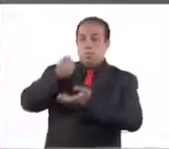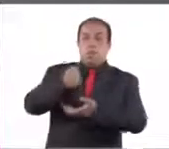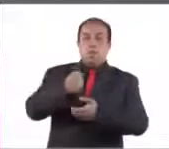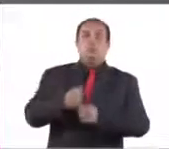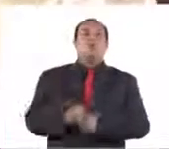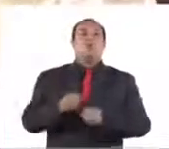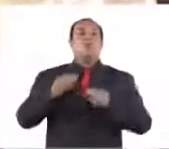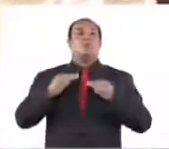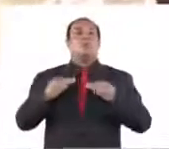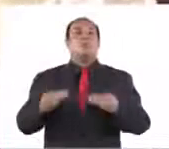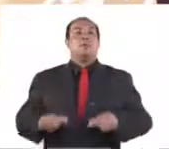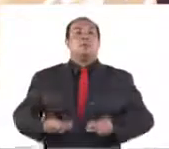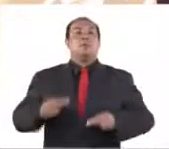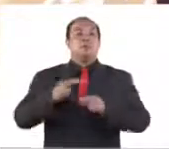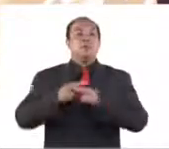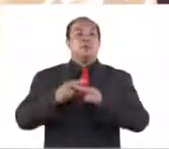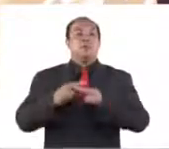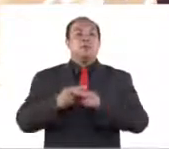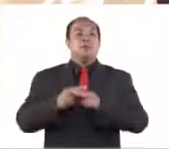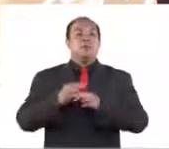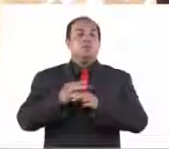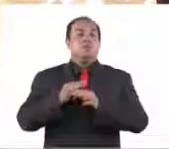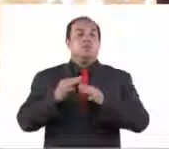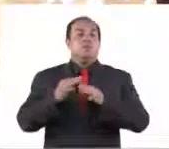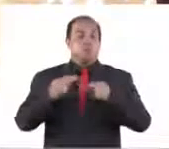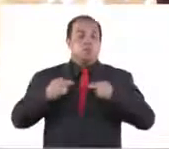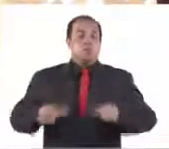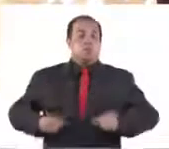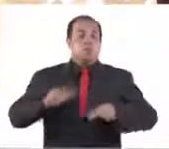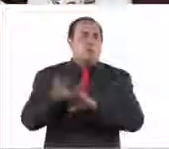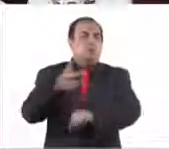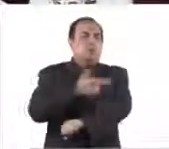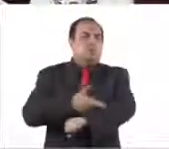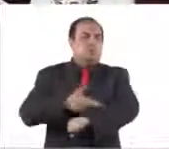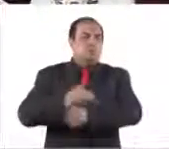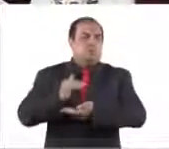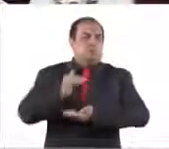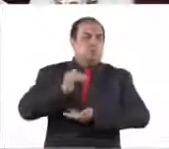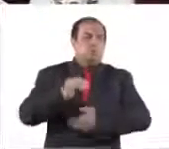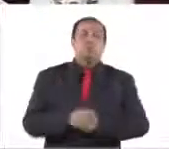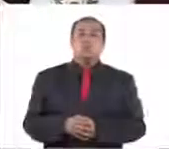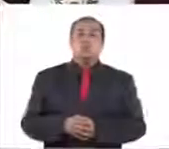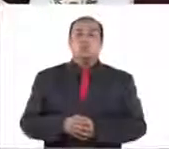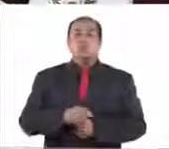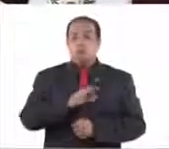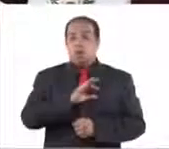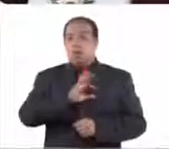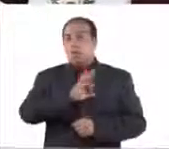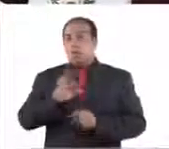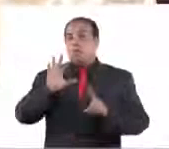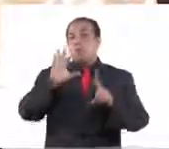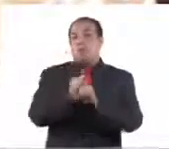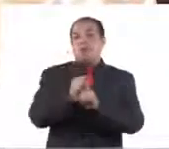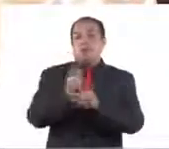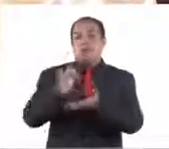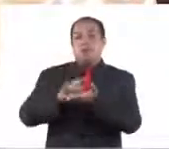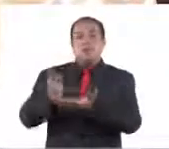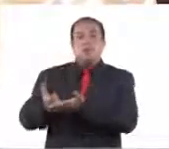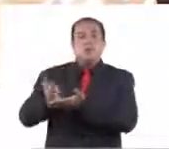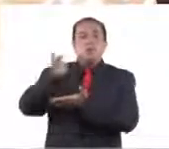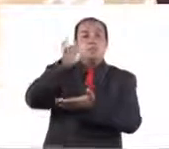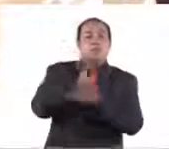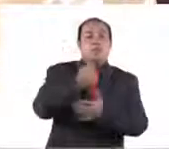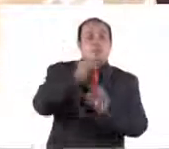útiles y uniformes escolares se dispersa a partir del 15 de agosto. Es factible gracias al pago oportuno de los